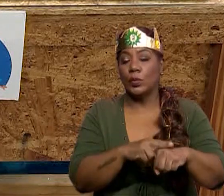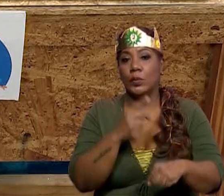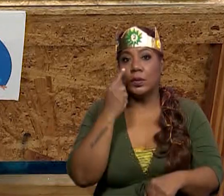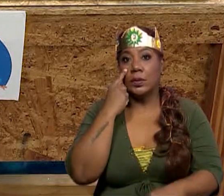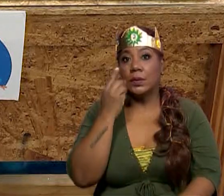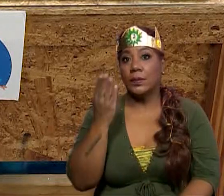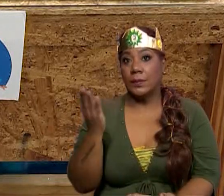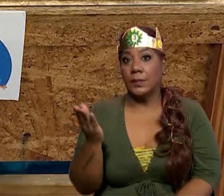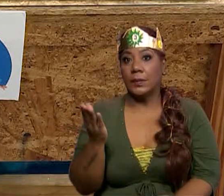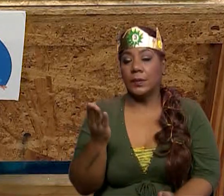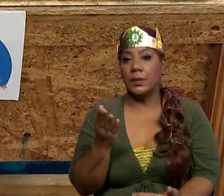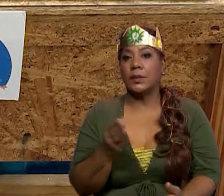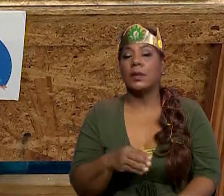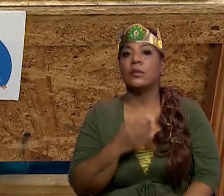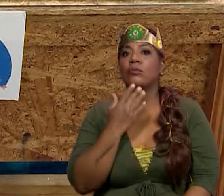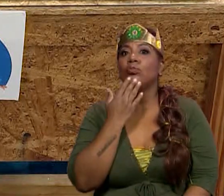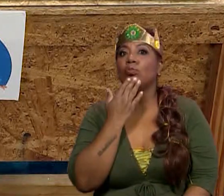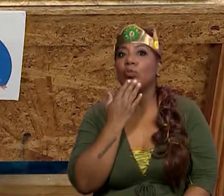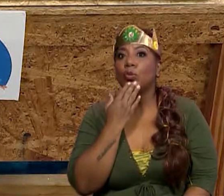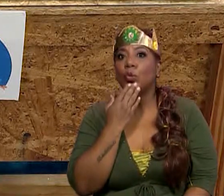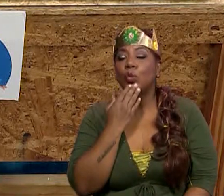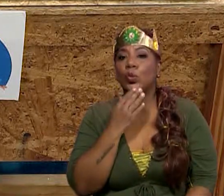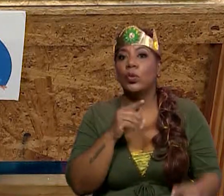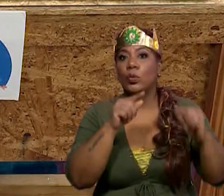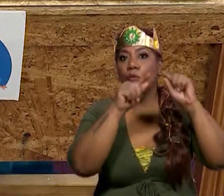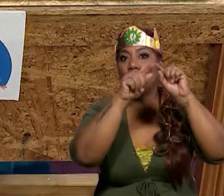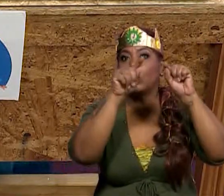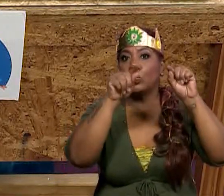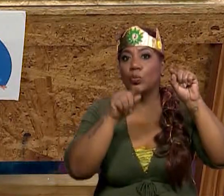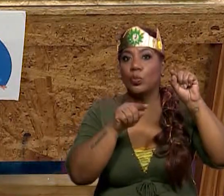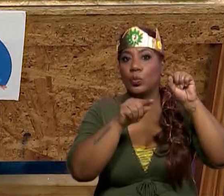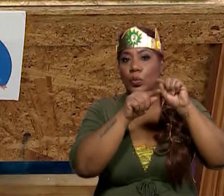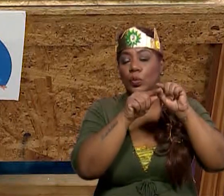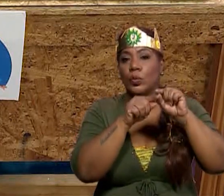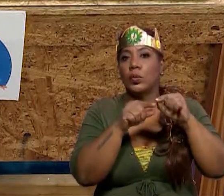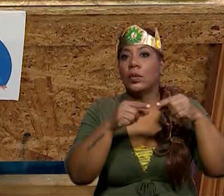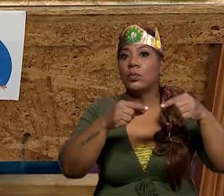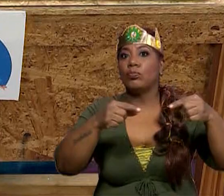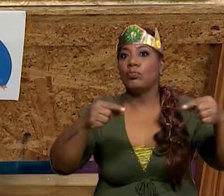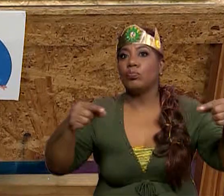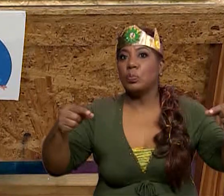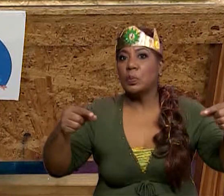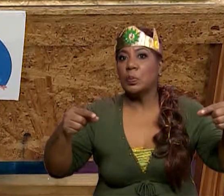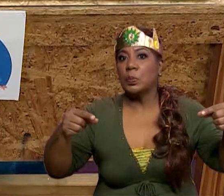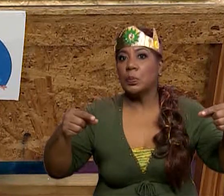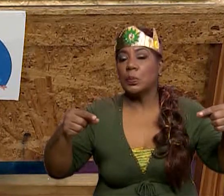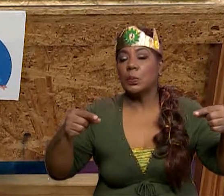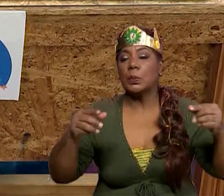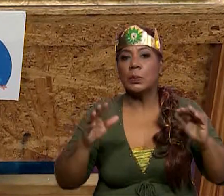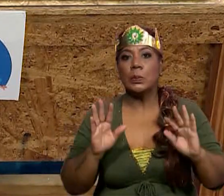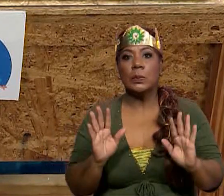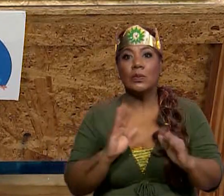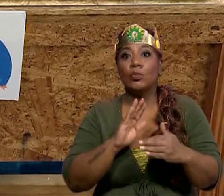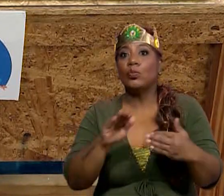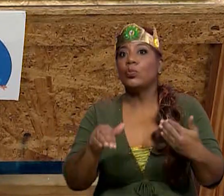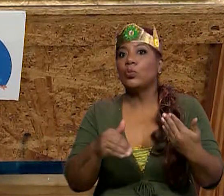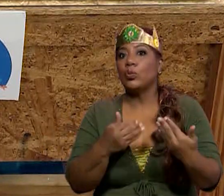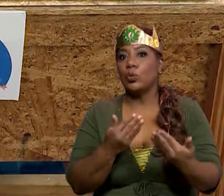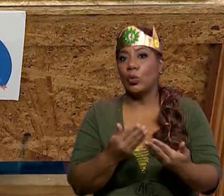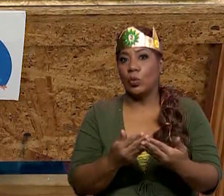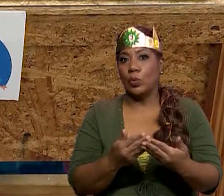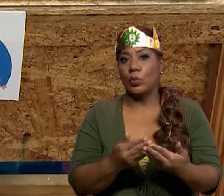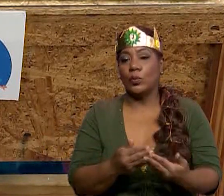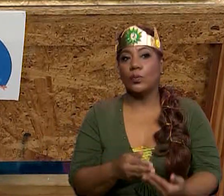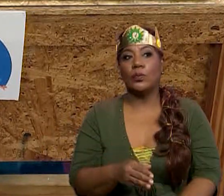Vamos a imaginarnos, o como ustedes lo pueden observar, es un entero que está en este momento dividido en